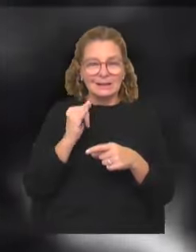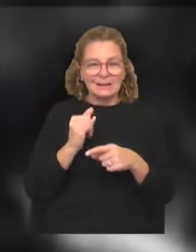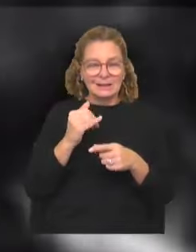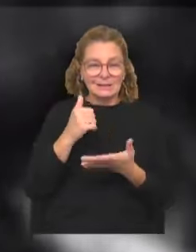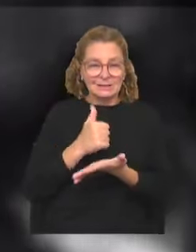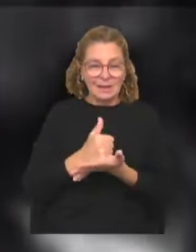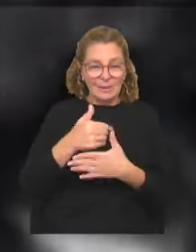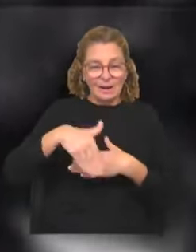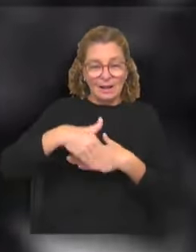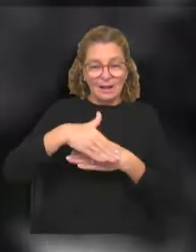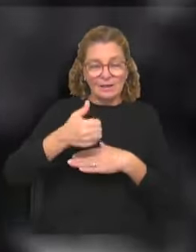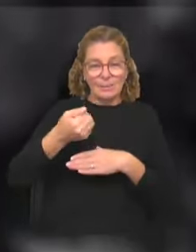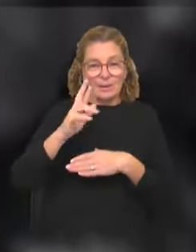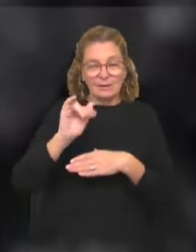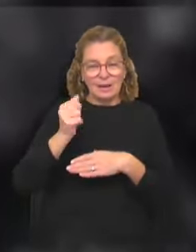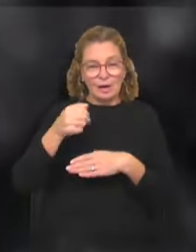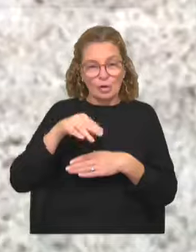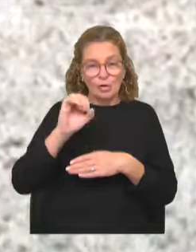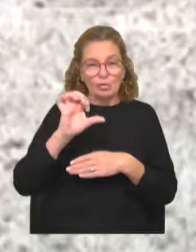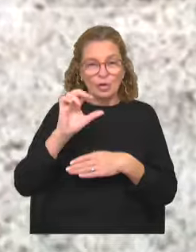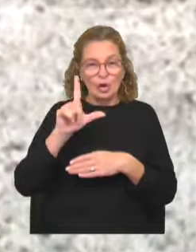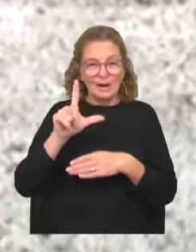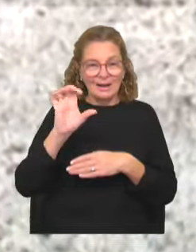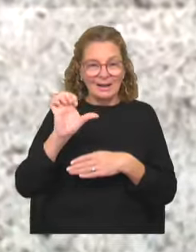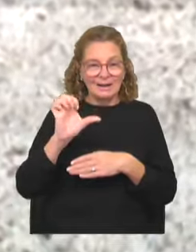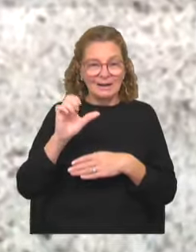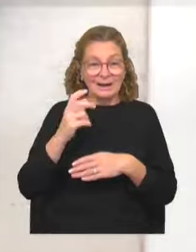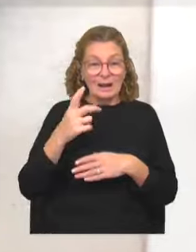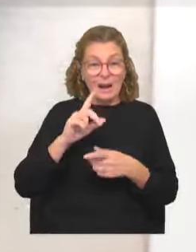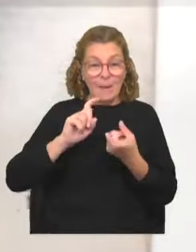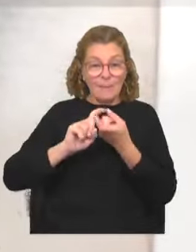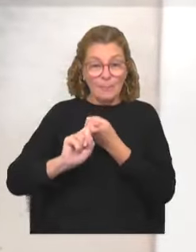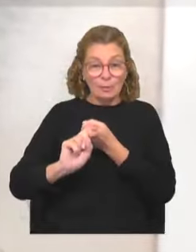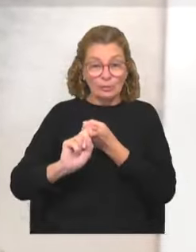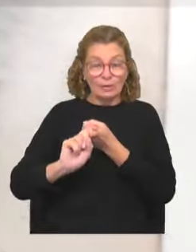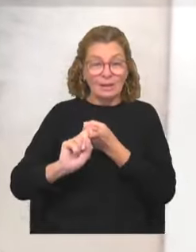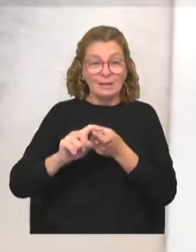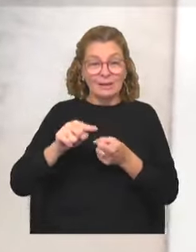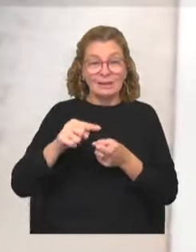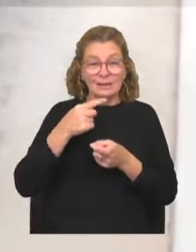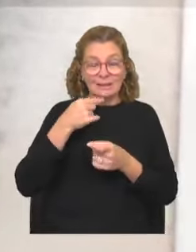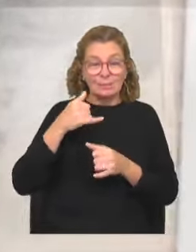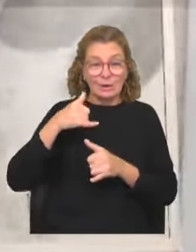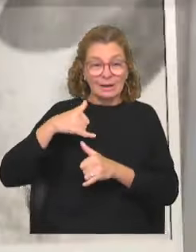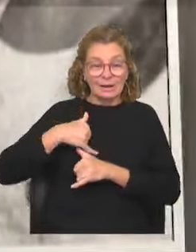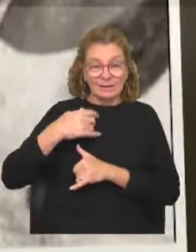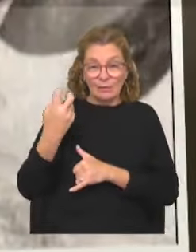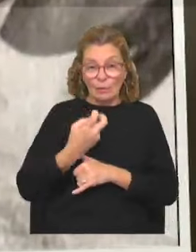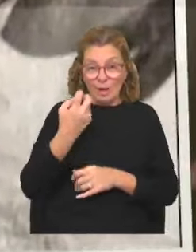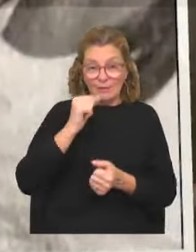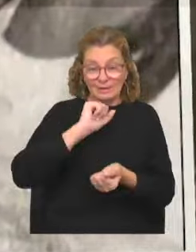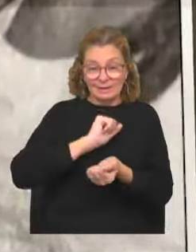casa de la calle Mariano Soler 3098, era la esposa del militante Tupamaro al que el ejército buscaba detener.